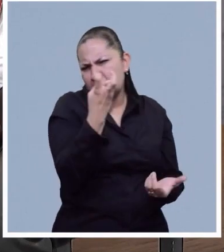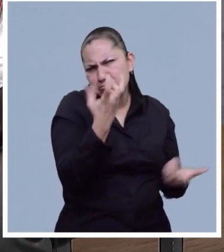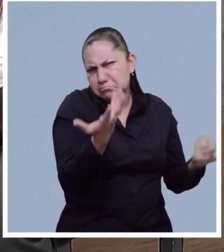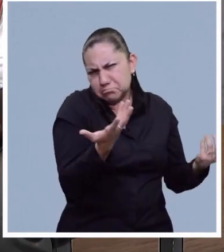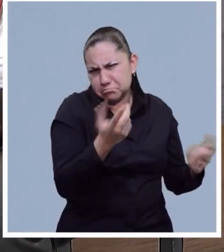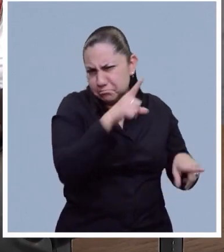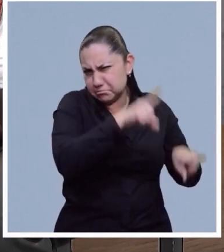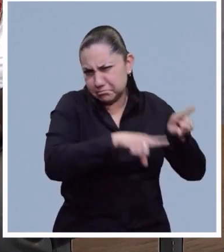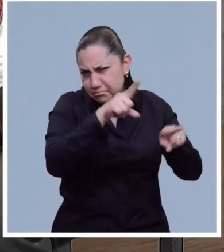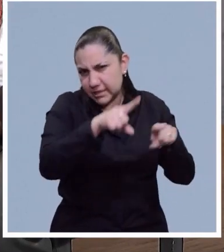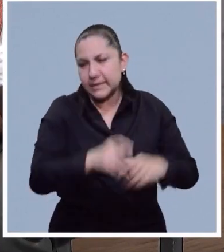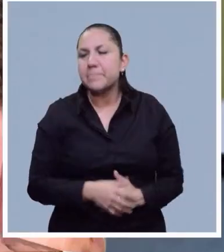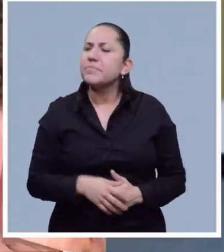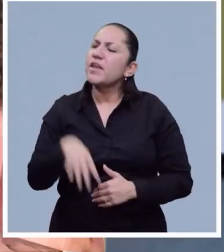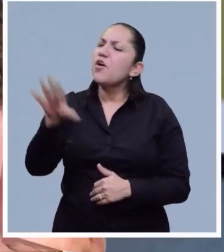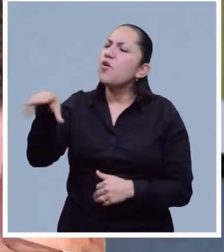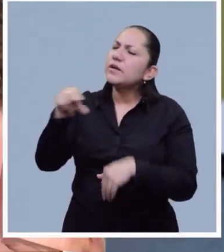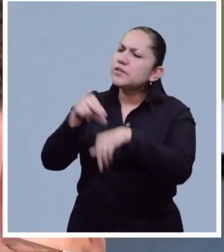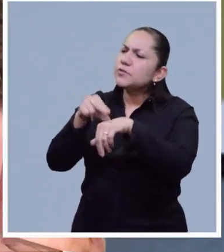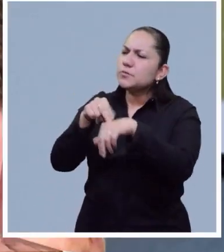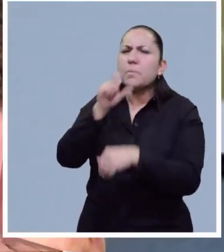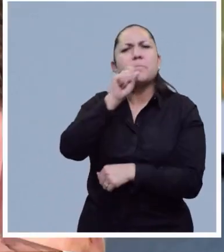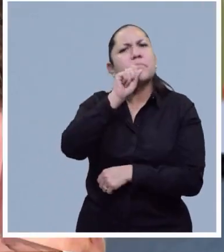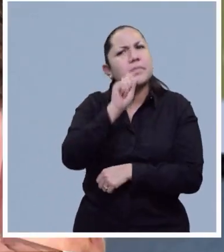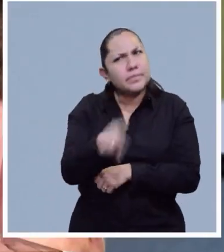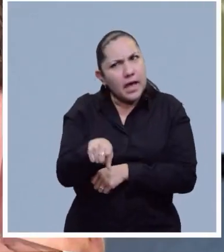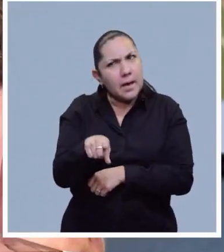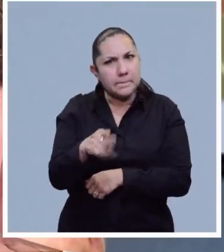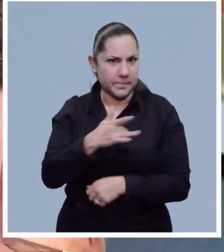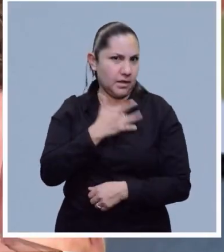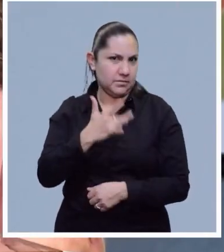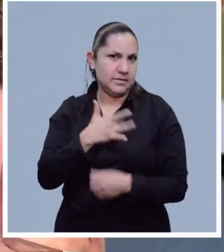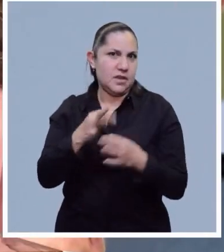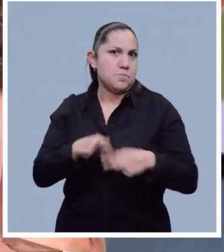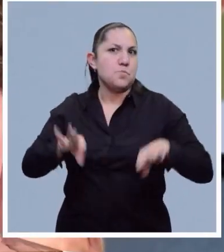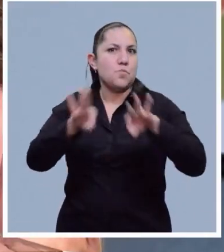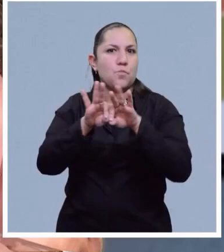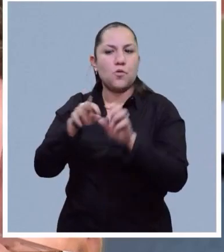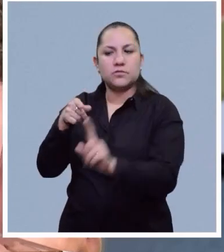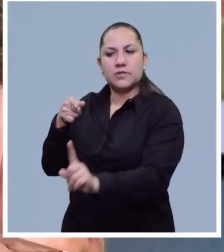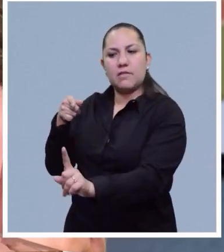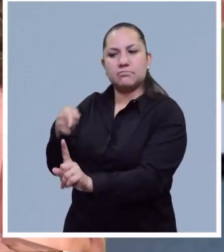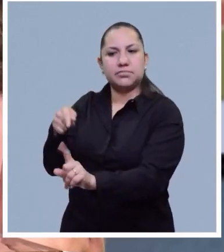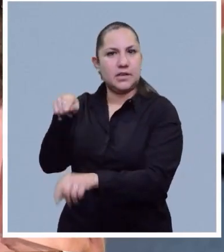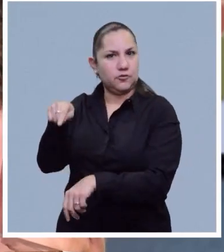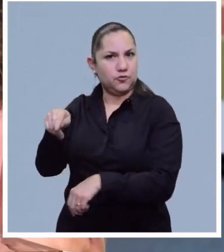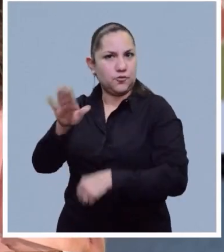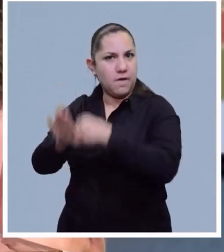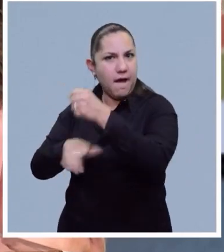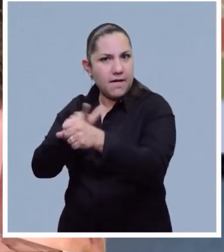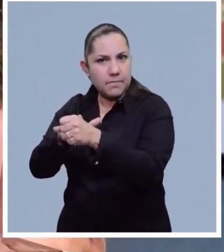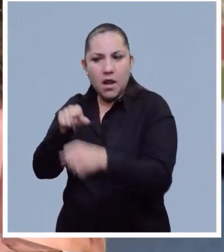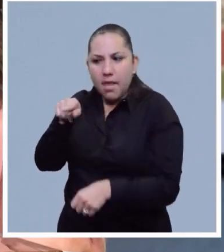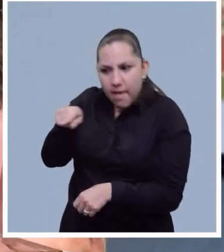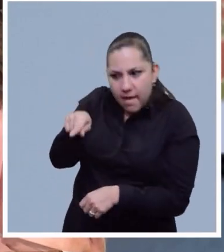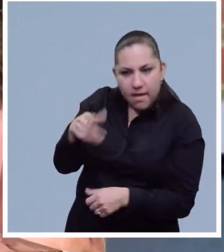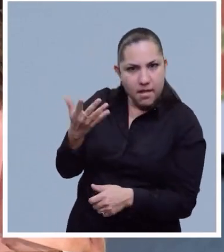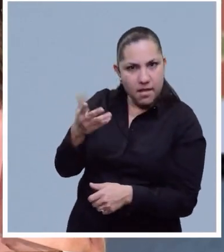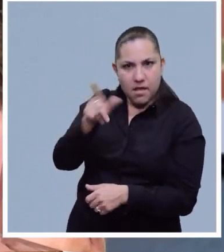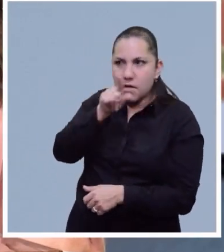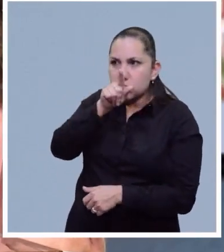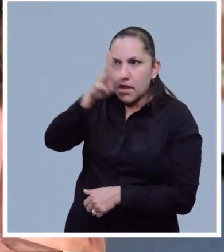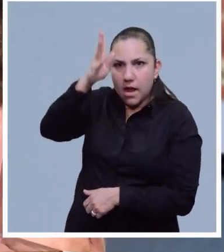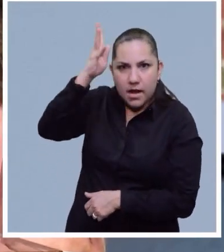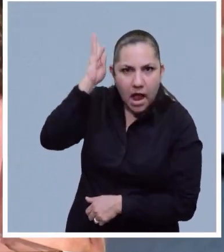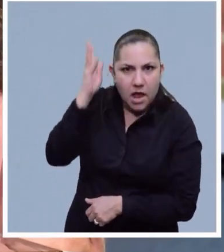Y también creo que es muy importante platicar sobre el animal, ¿no? O en este caso, ¿cuál es la relación que tiene para que haya una buena calidad